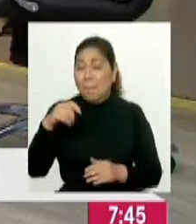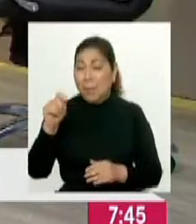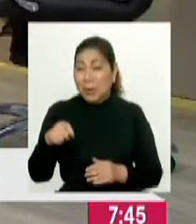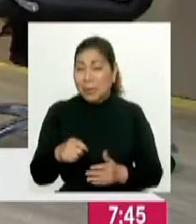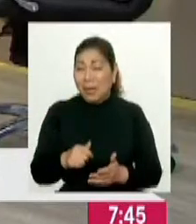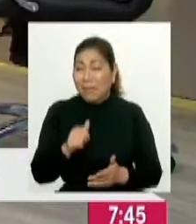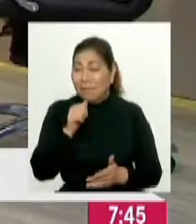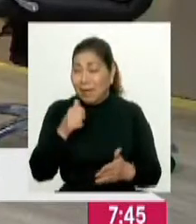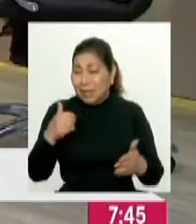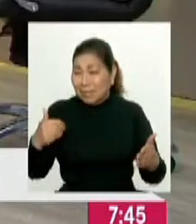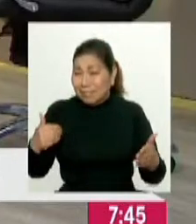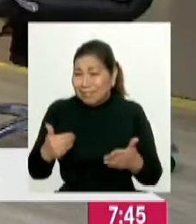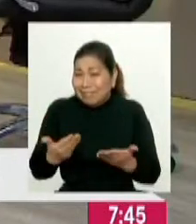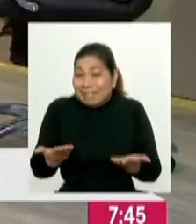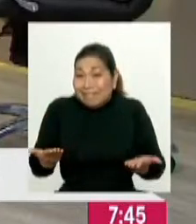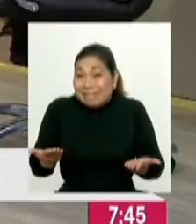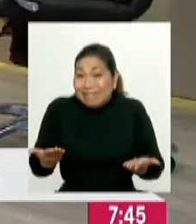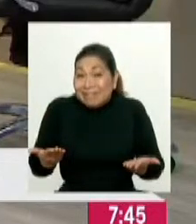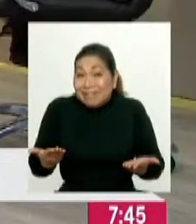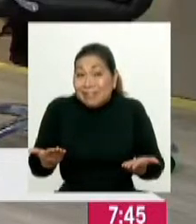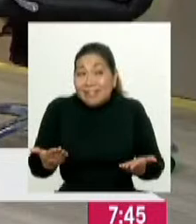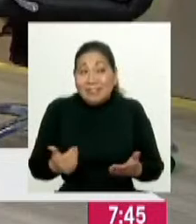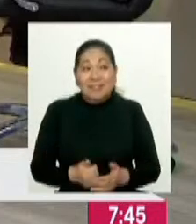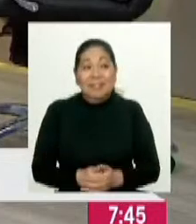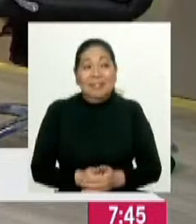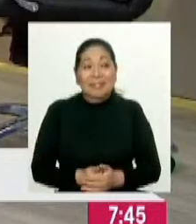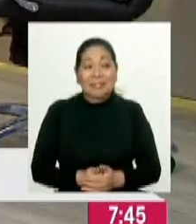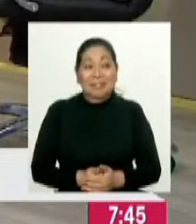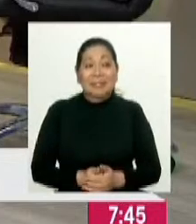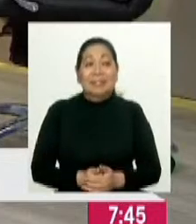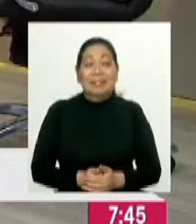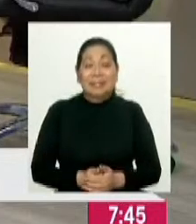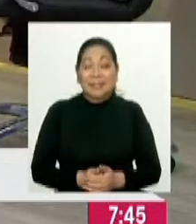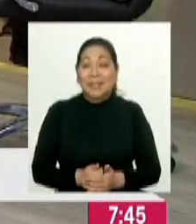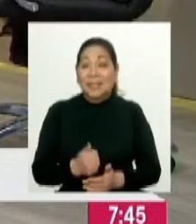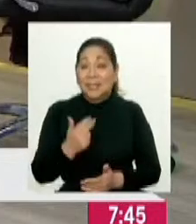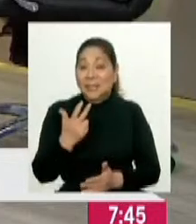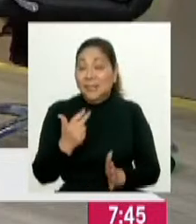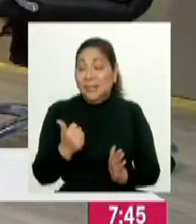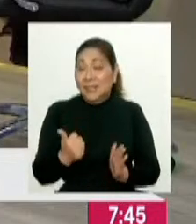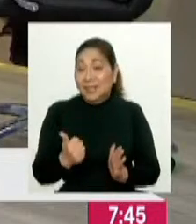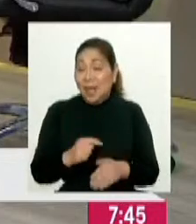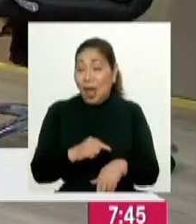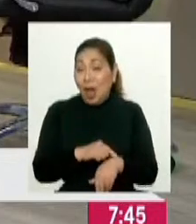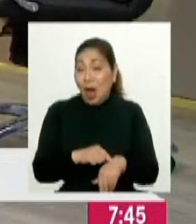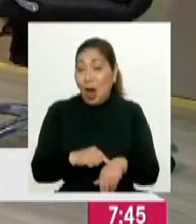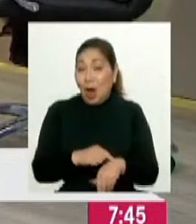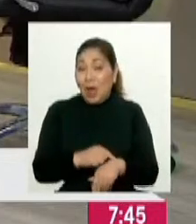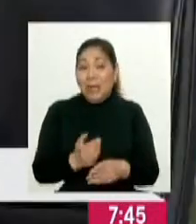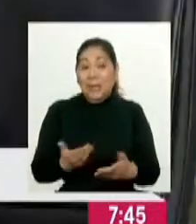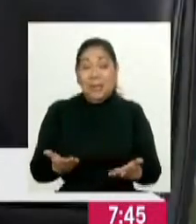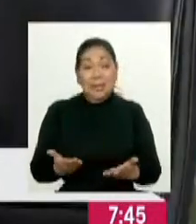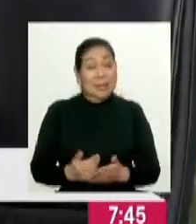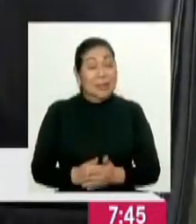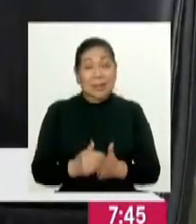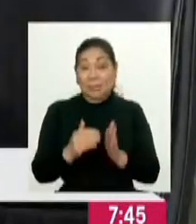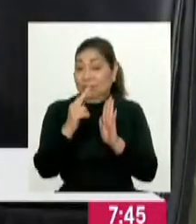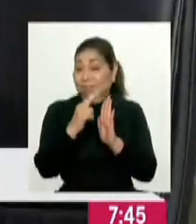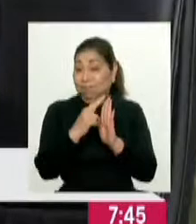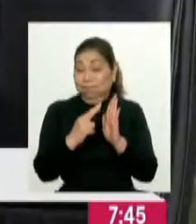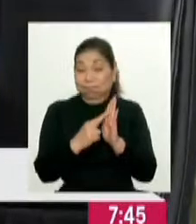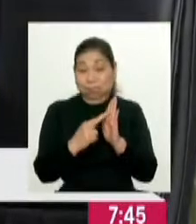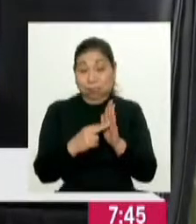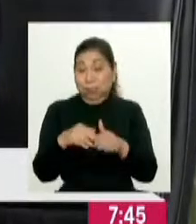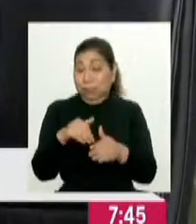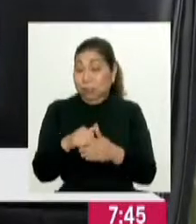faltando... Sí. 24 horas, bueno, un poco más, ¿no? Sí, exacto. horas. Exacto, y esa es una condición, es un requisito para poder